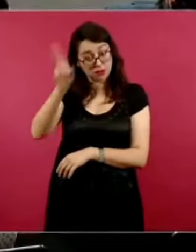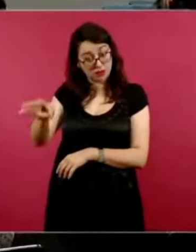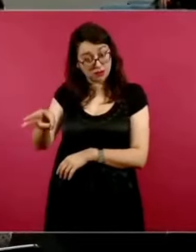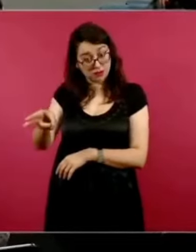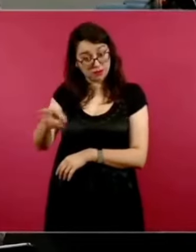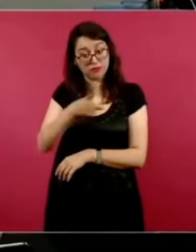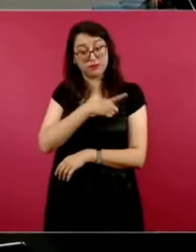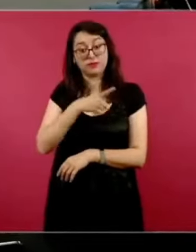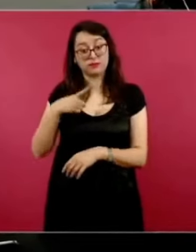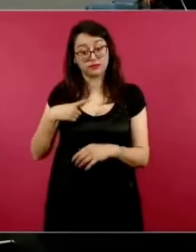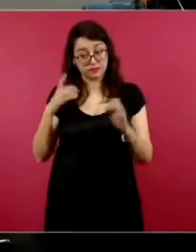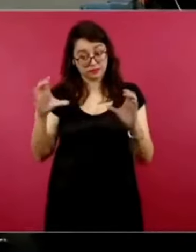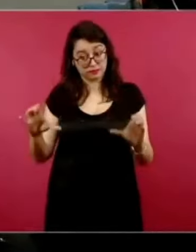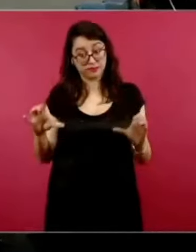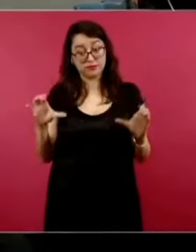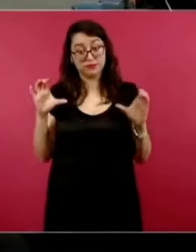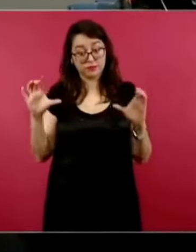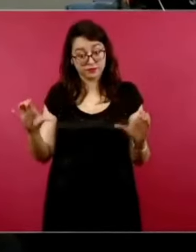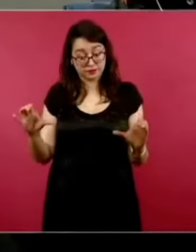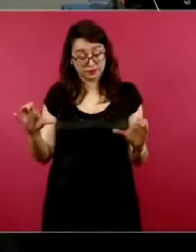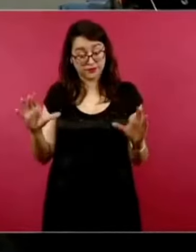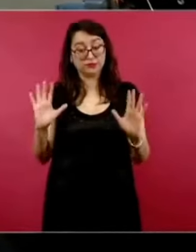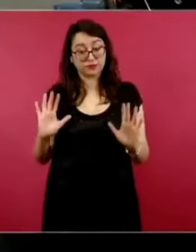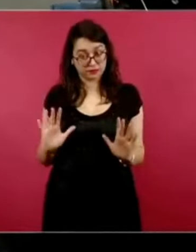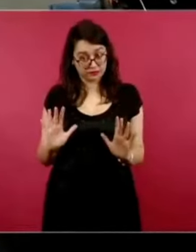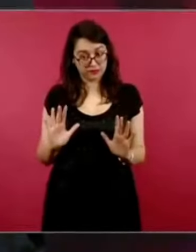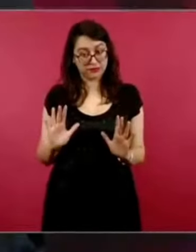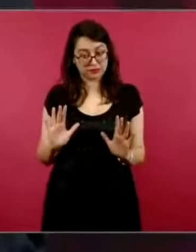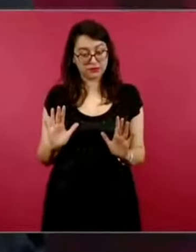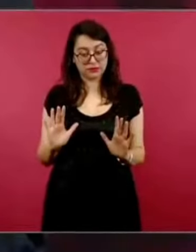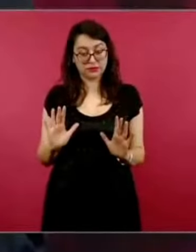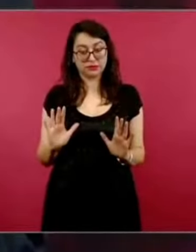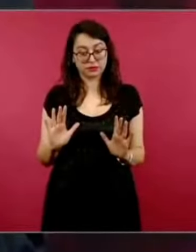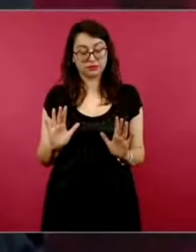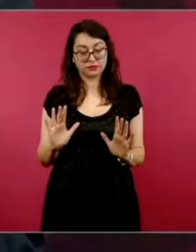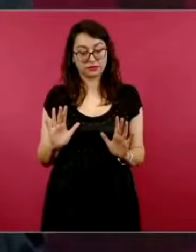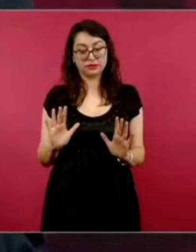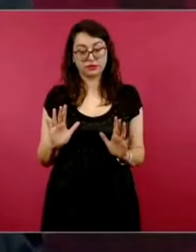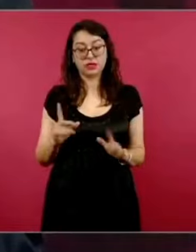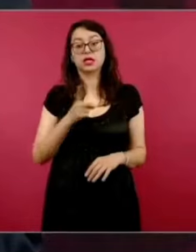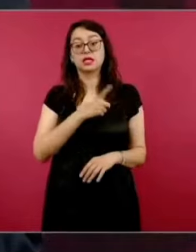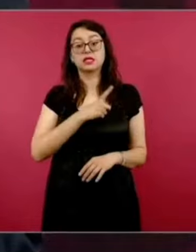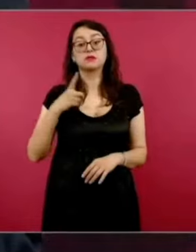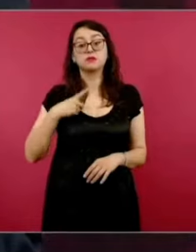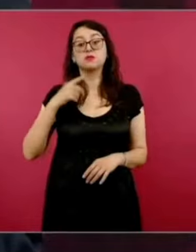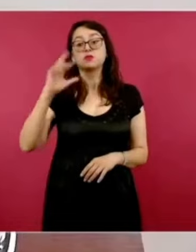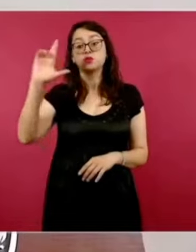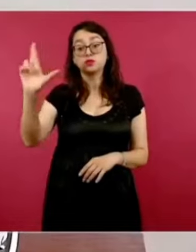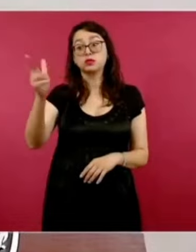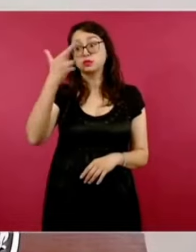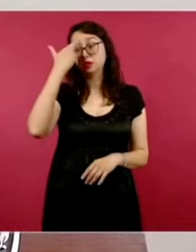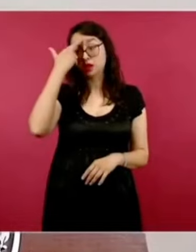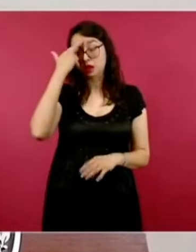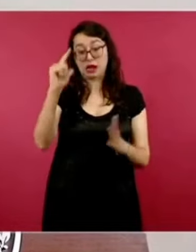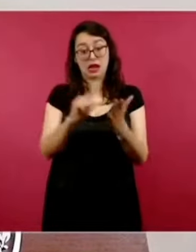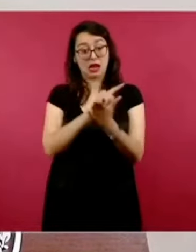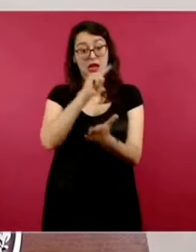Es que no está de más recordar que el derecho internacional